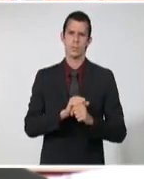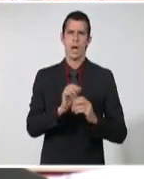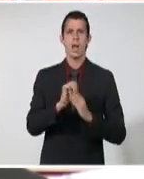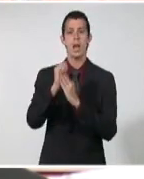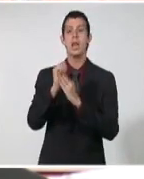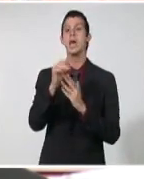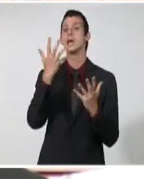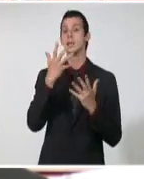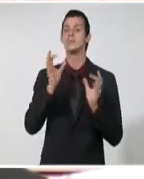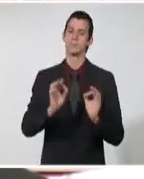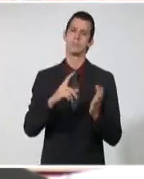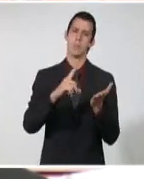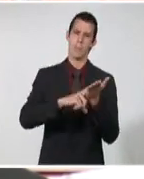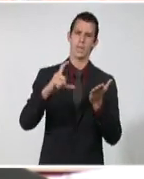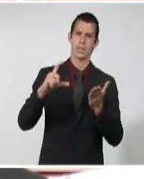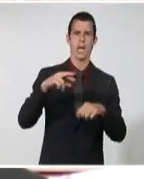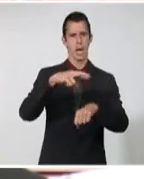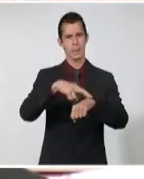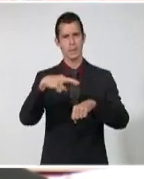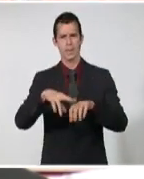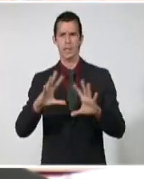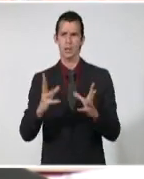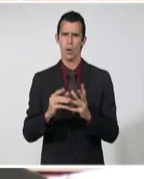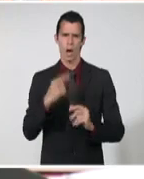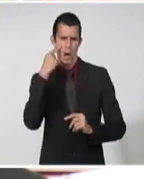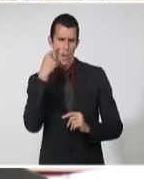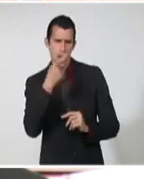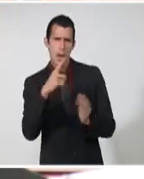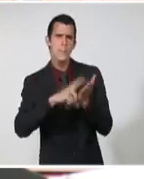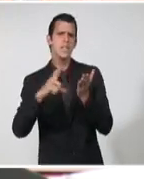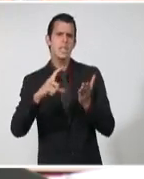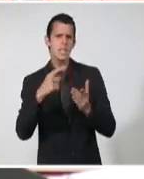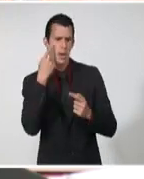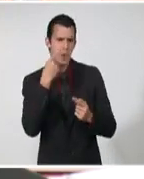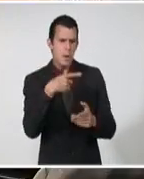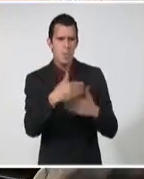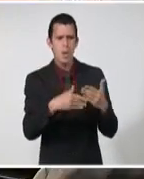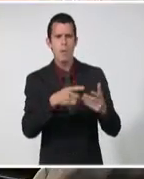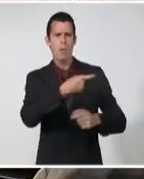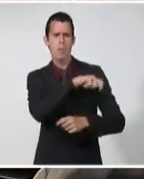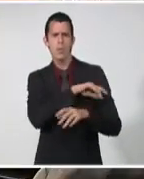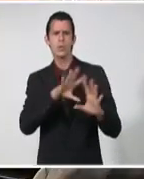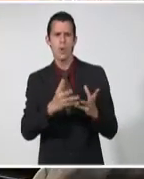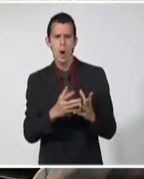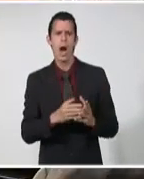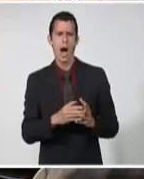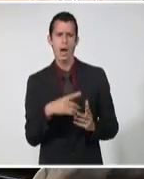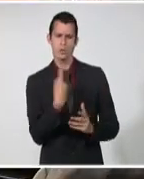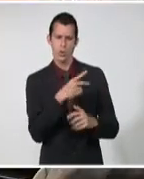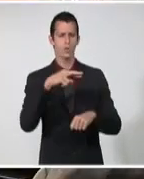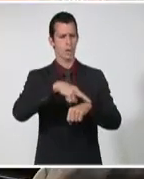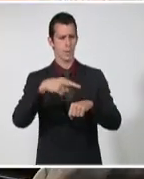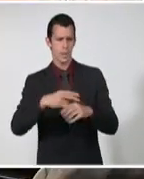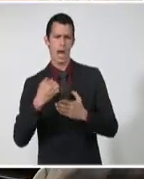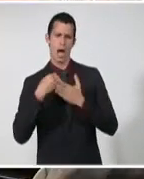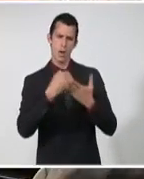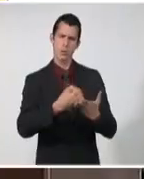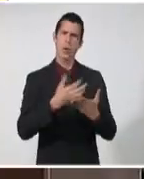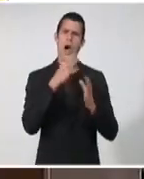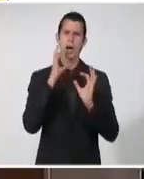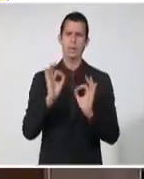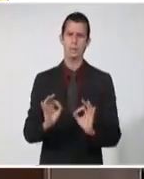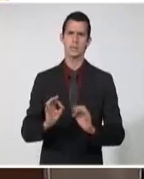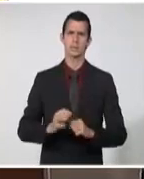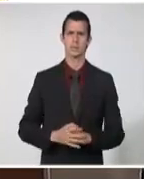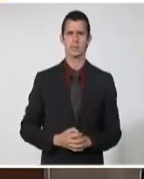es nuestro pueblo que demostró su resistencia y su convicción en la victoria. En la jornada sabatina, los delegados de